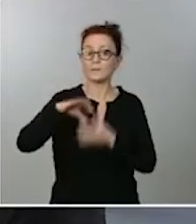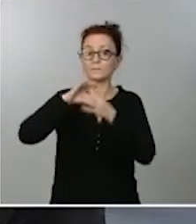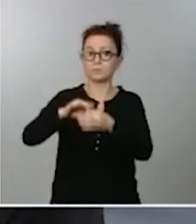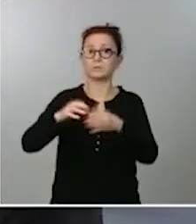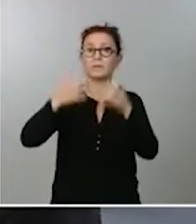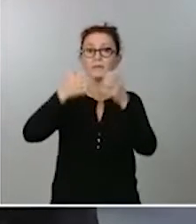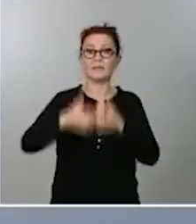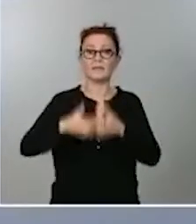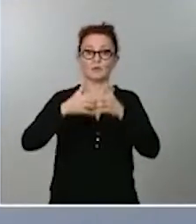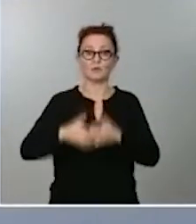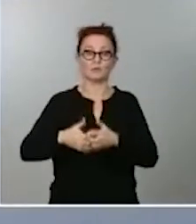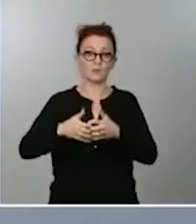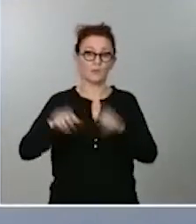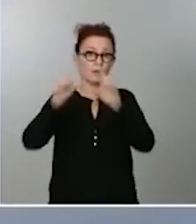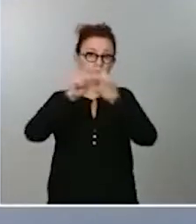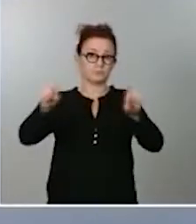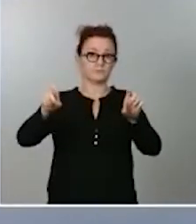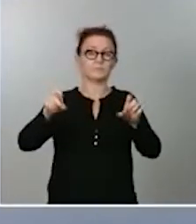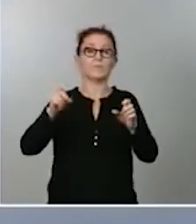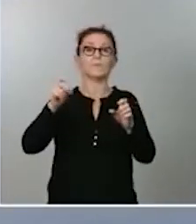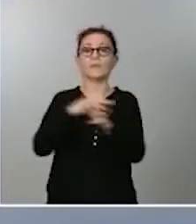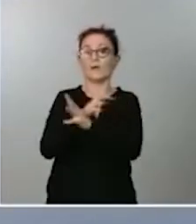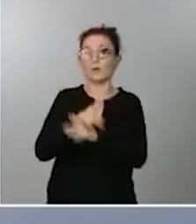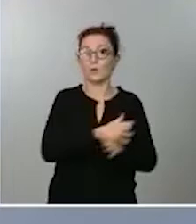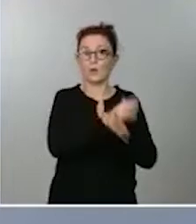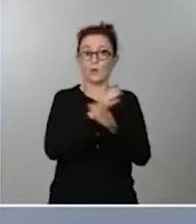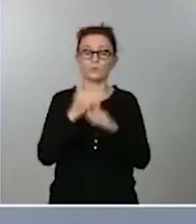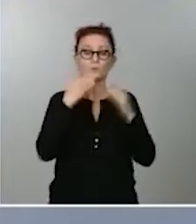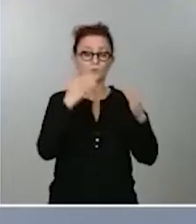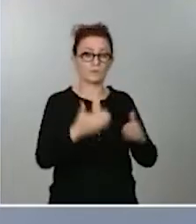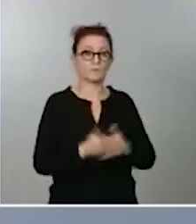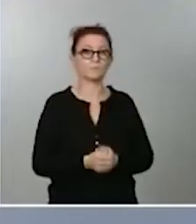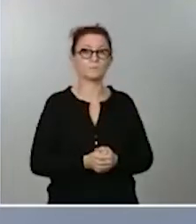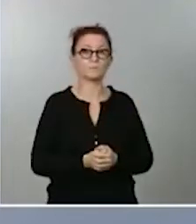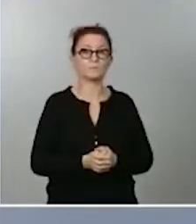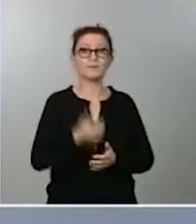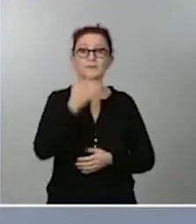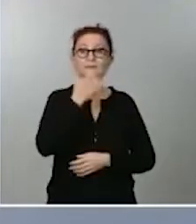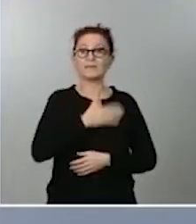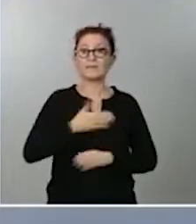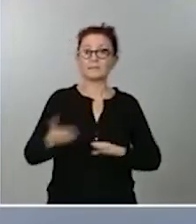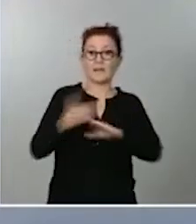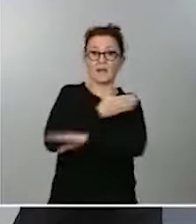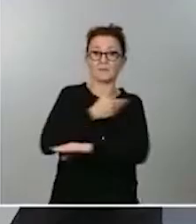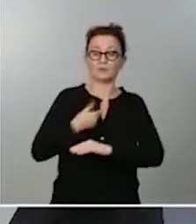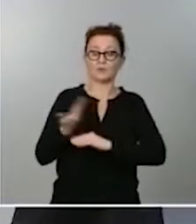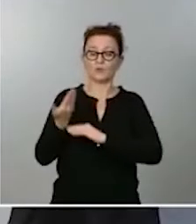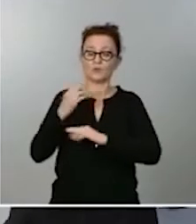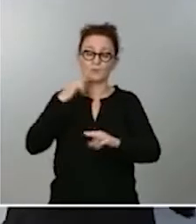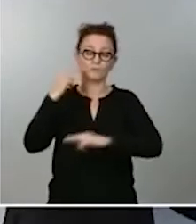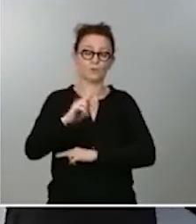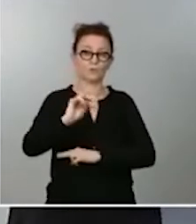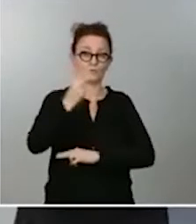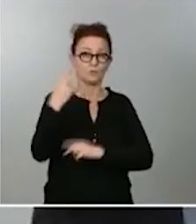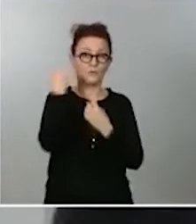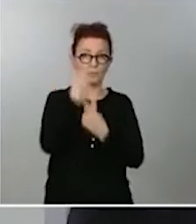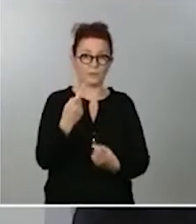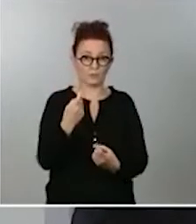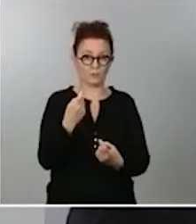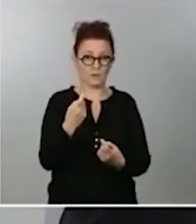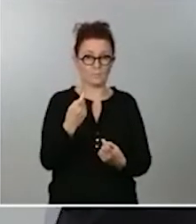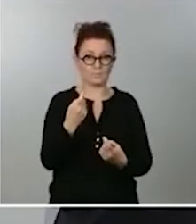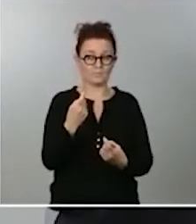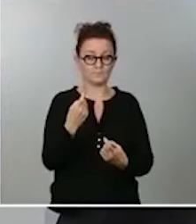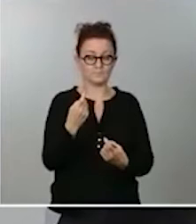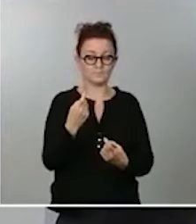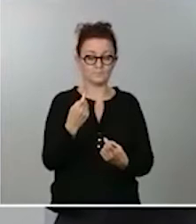Muchas gracias. Muchas gracias y, si te parece, ministro, antes voy a responder la segunda pregunta que me hicieron en la cuestión anterior